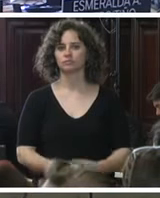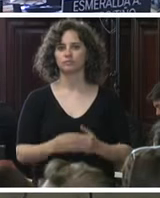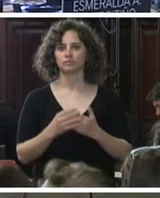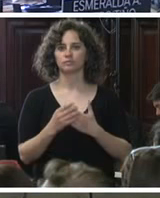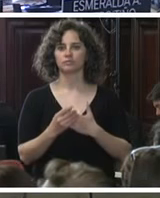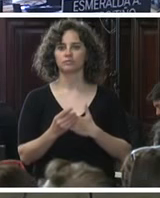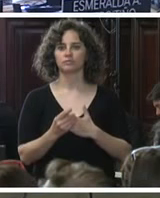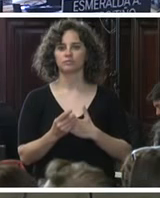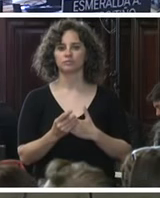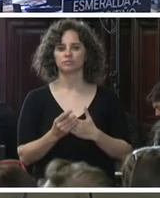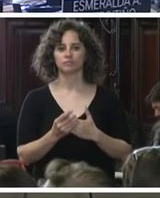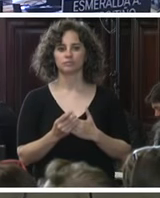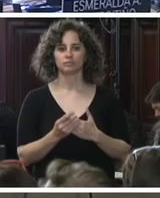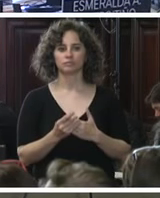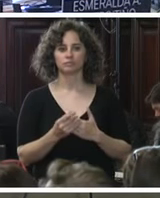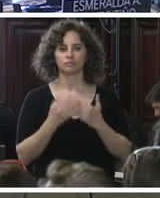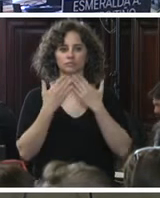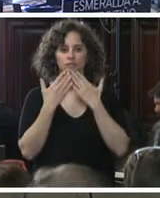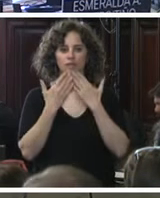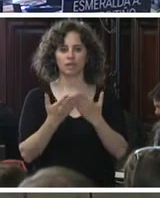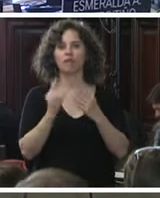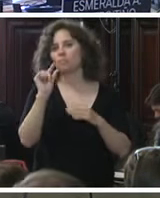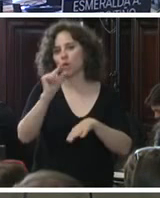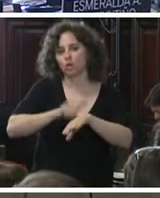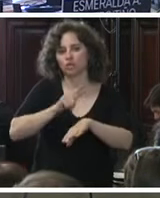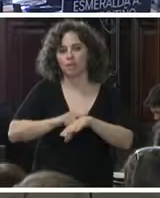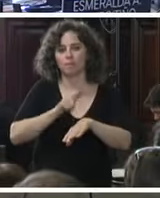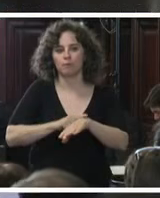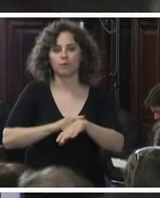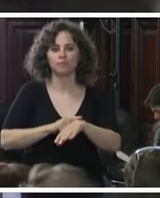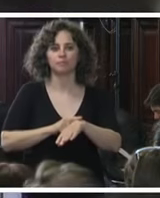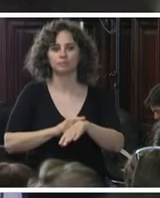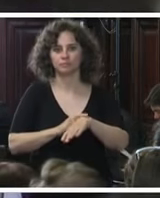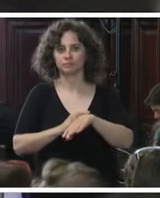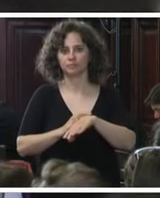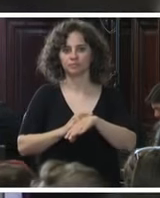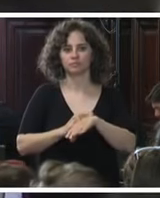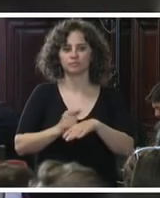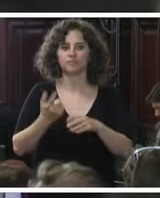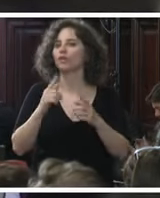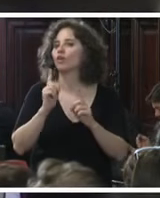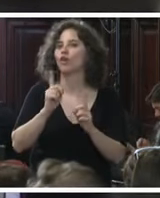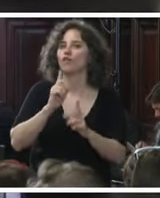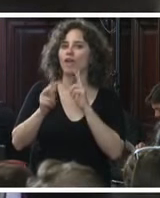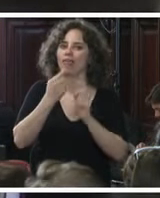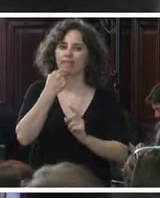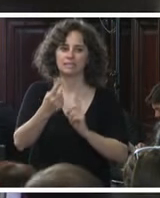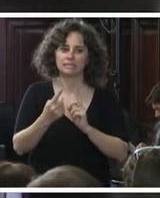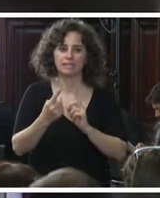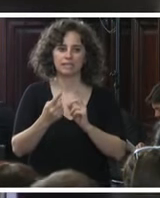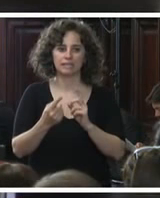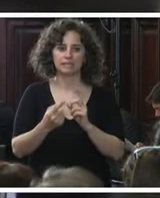muchísimas gracias nos queda muy poco tiempo pero yo no voy a